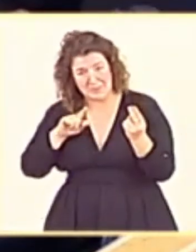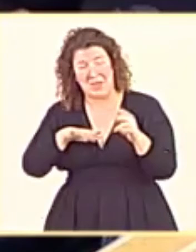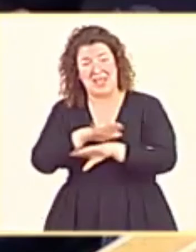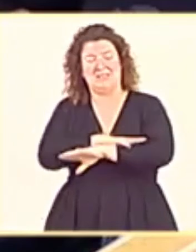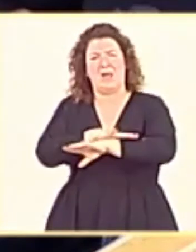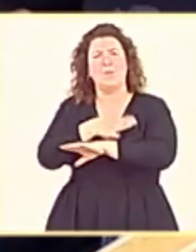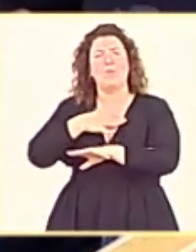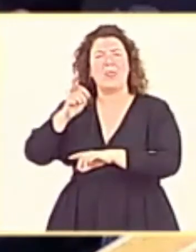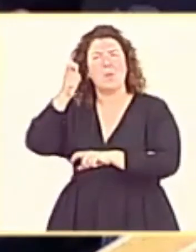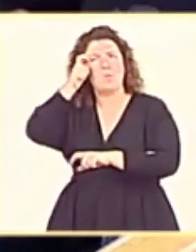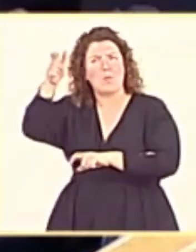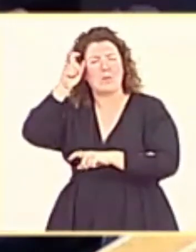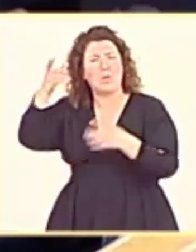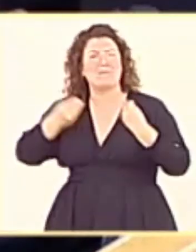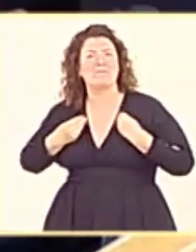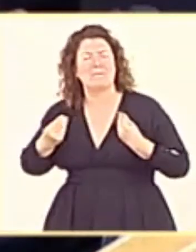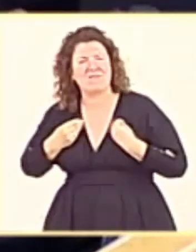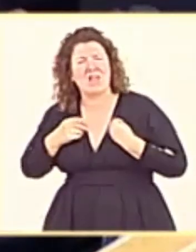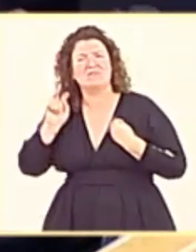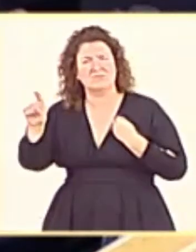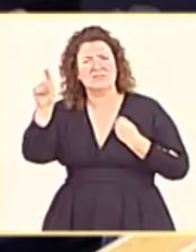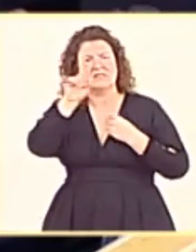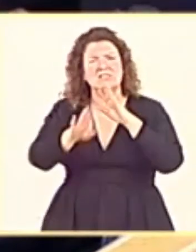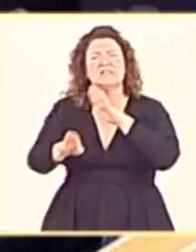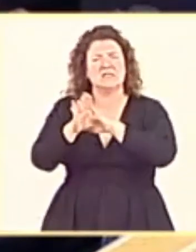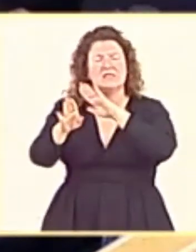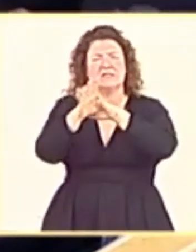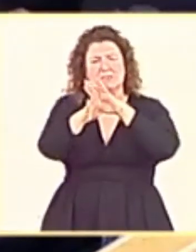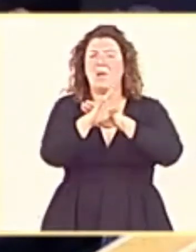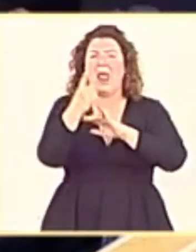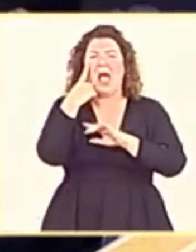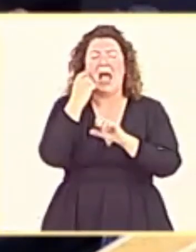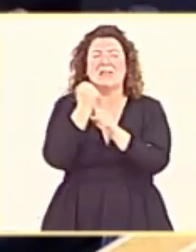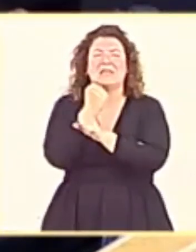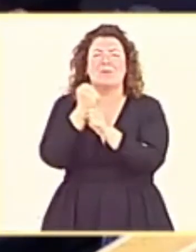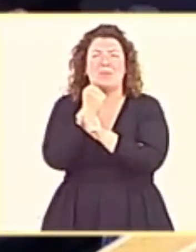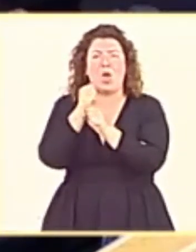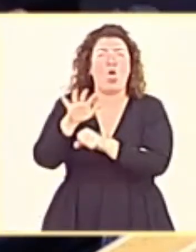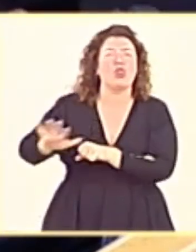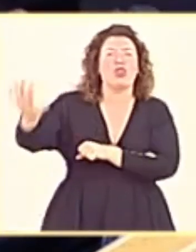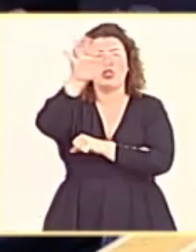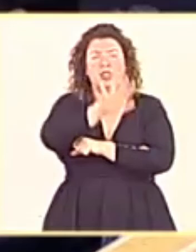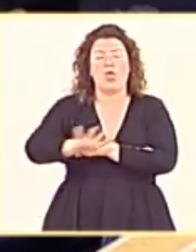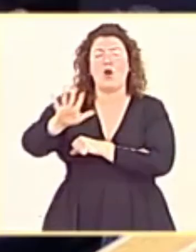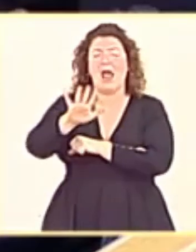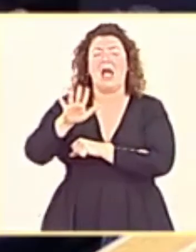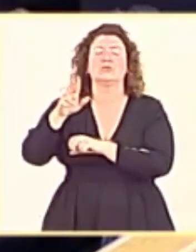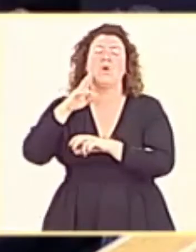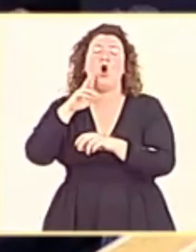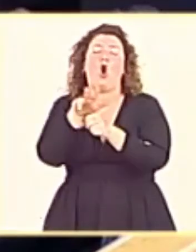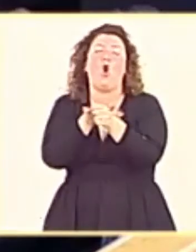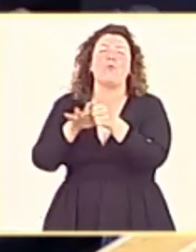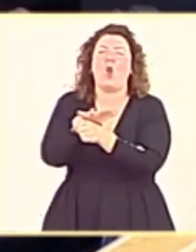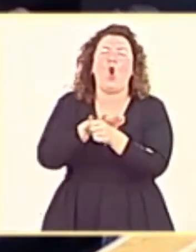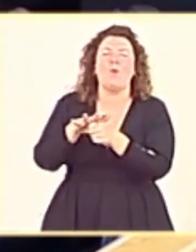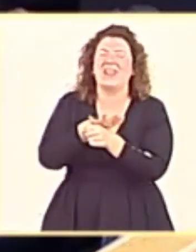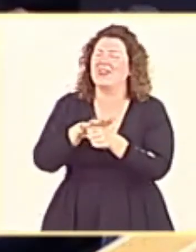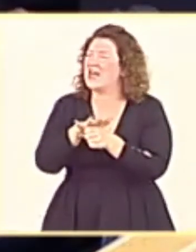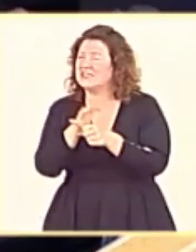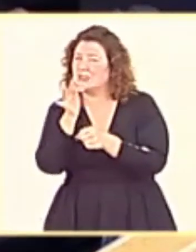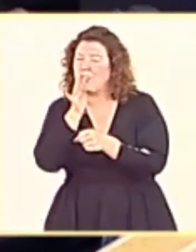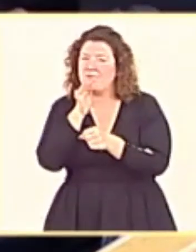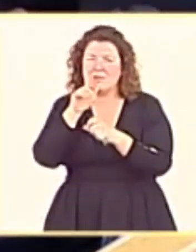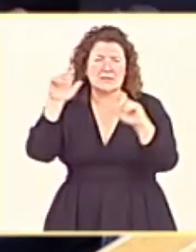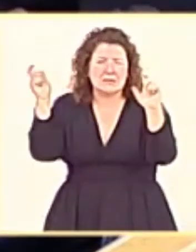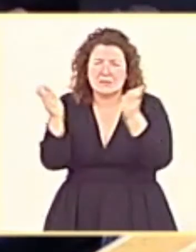trabajar y vivir en los pequeños pueblos, pueda facilitar la creación de empleo en aquellas provincias que cuenten con un nivel de